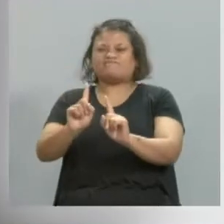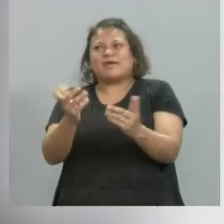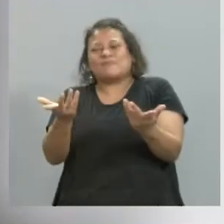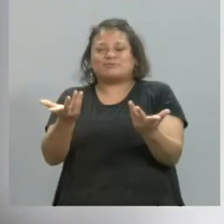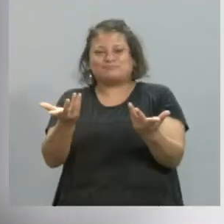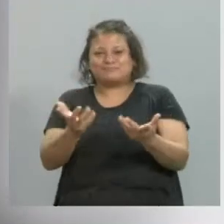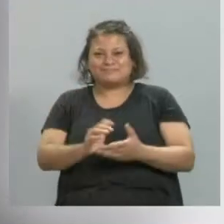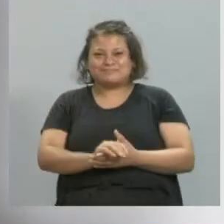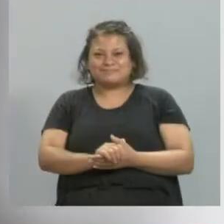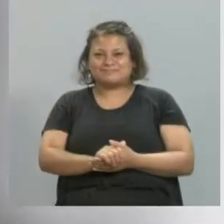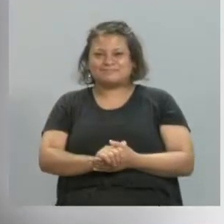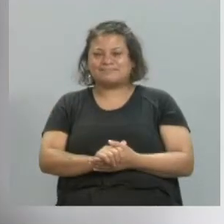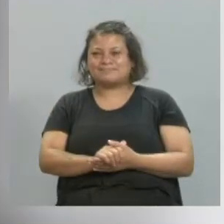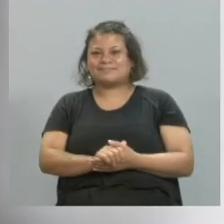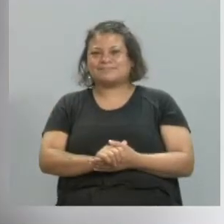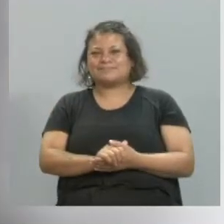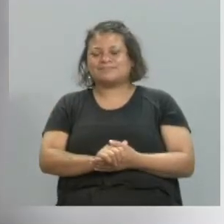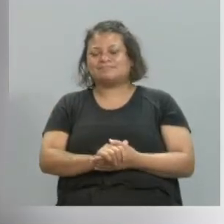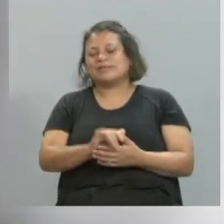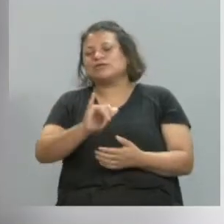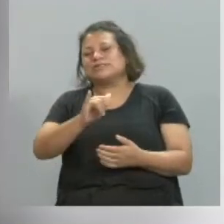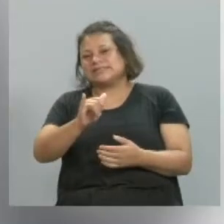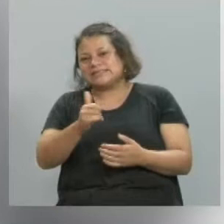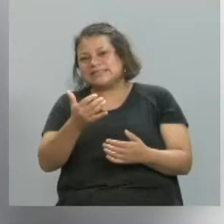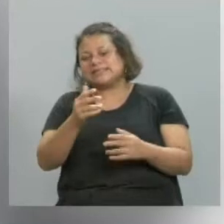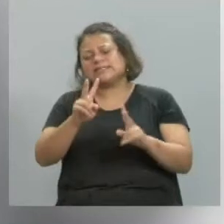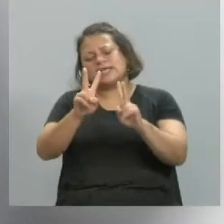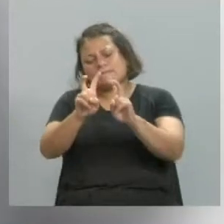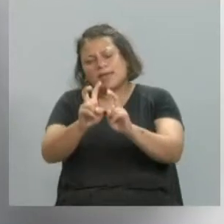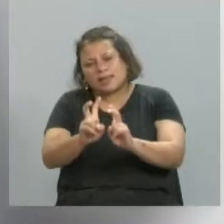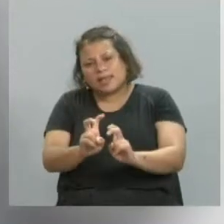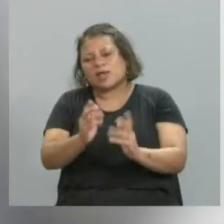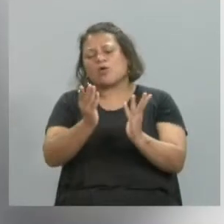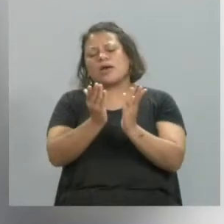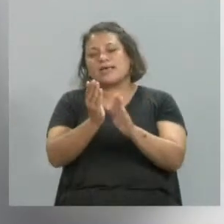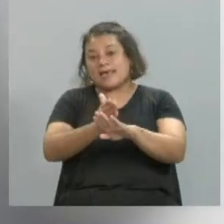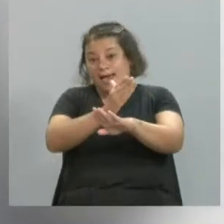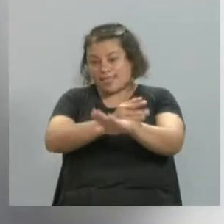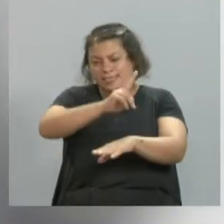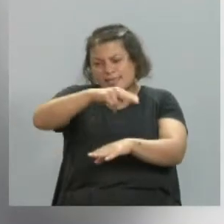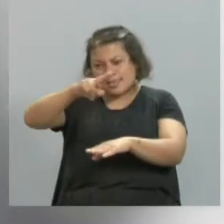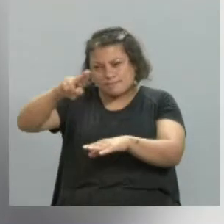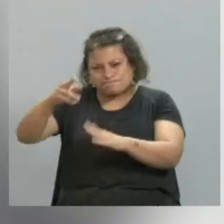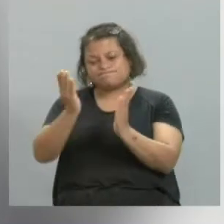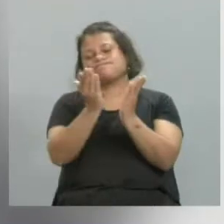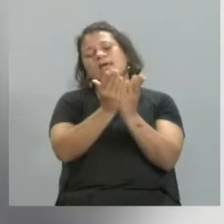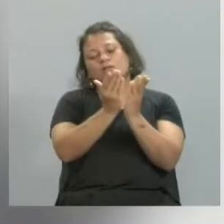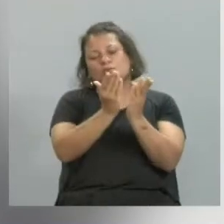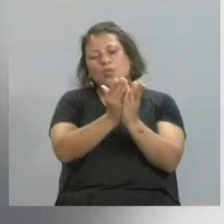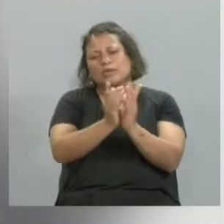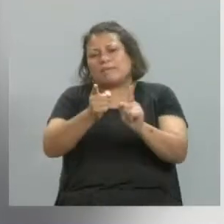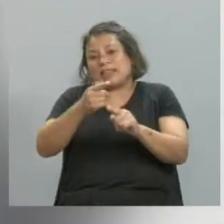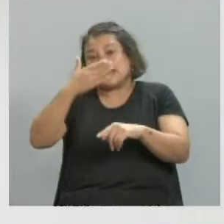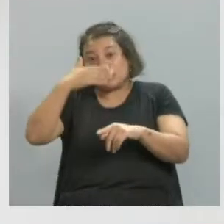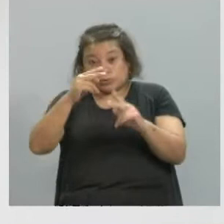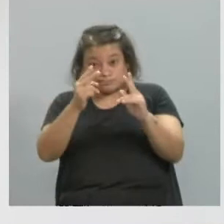investigás un poco. Sería como mucho, pero sí, sí investigo, y estuve un poco antes de elaborar, y a veces después también,